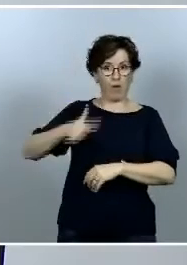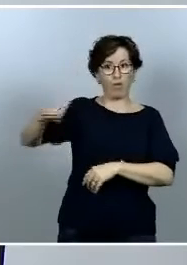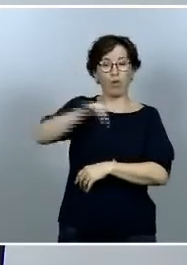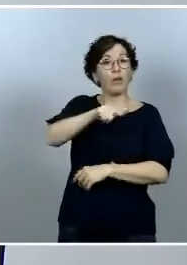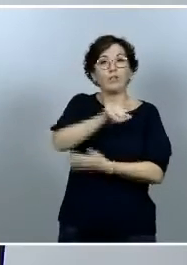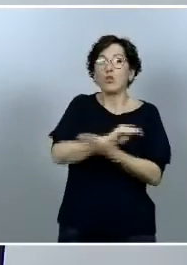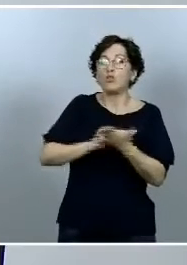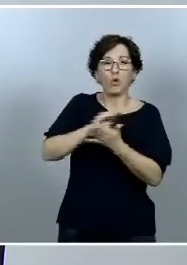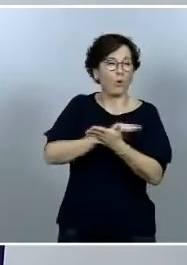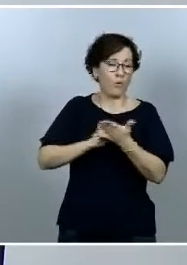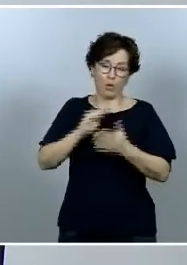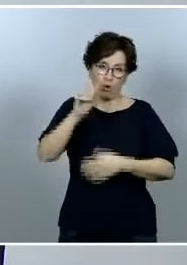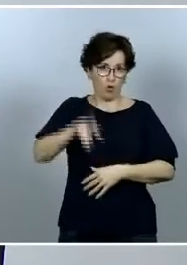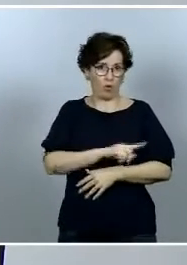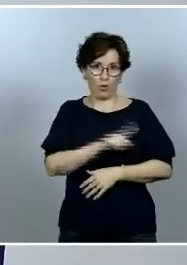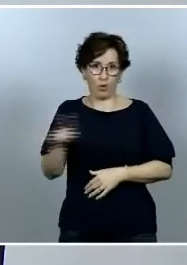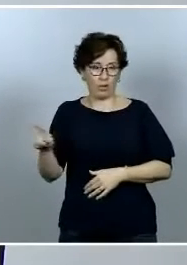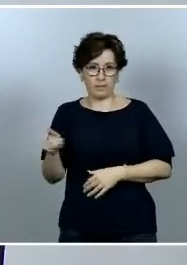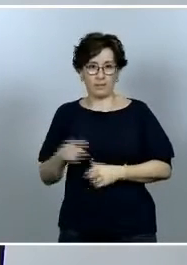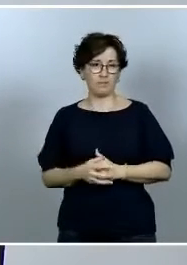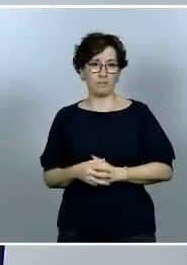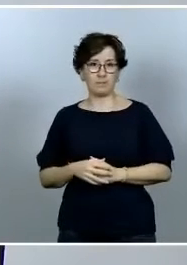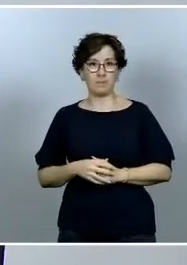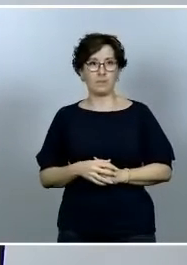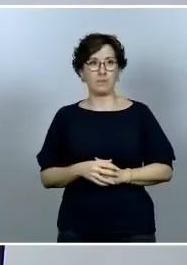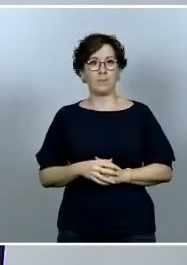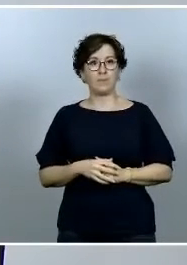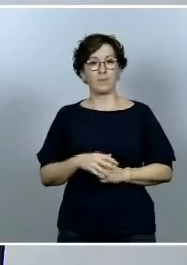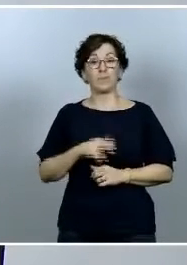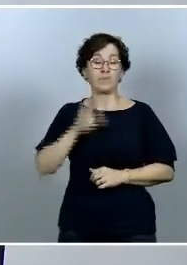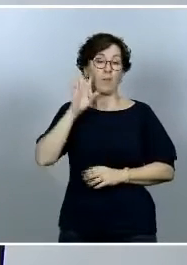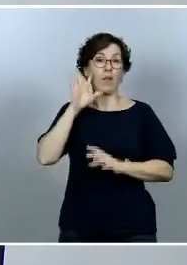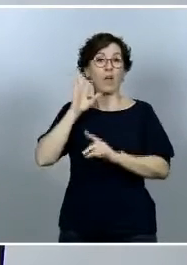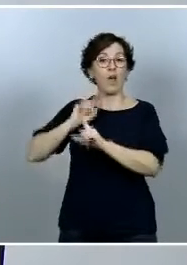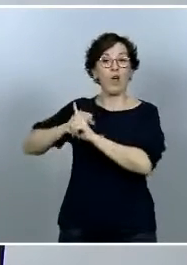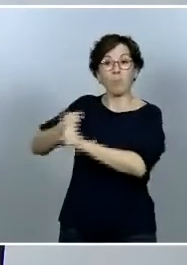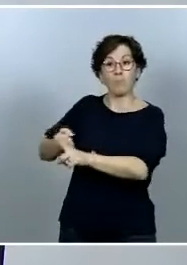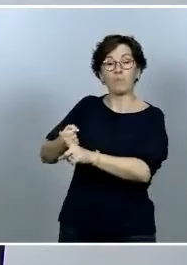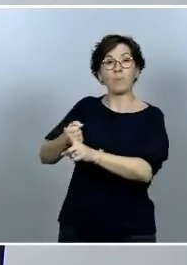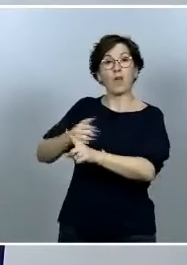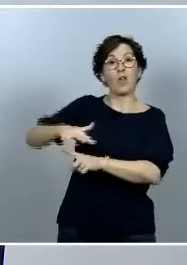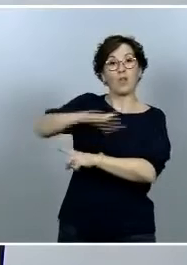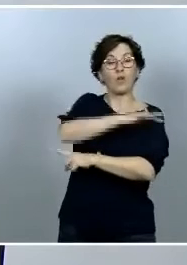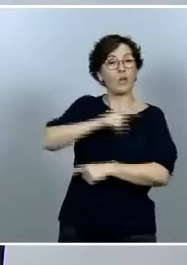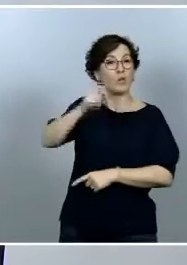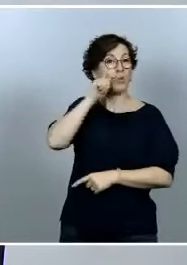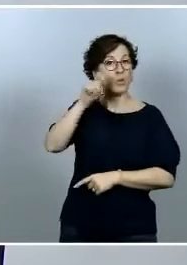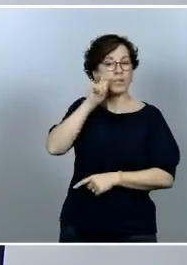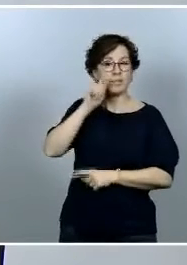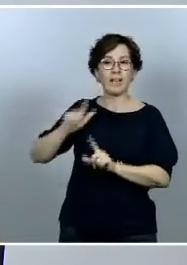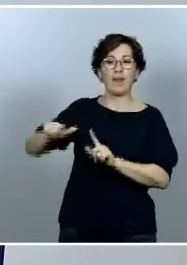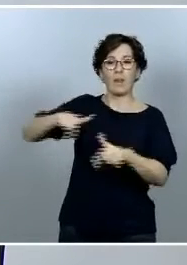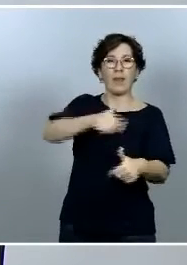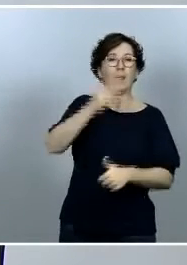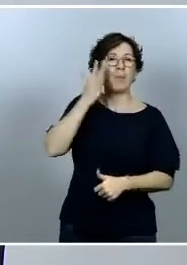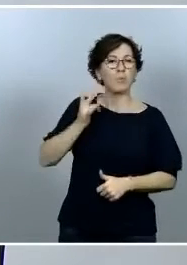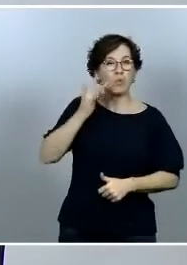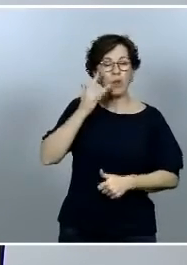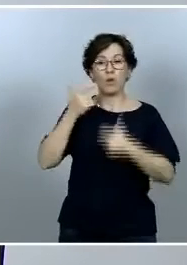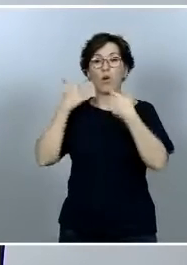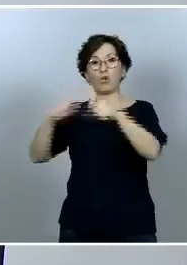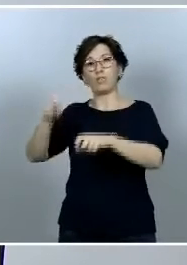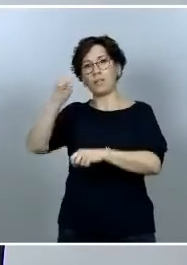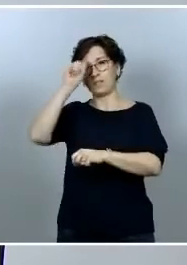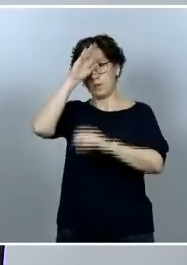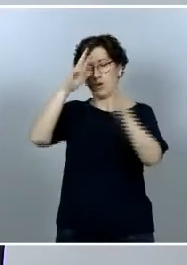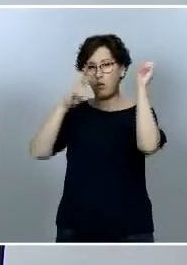caso las presiones desde zonas turísticas de depuración de actividades del sector minero de actividades agrarias son